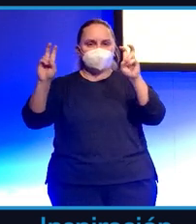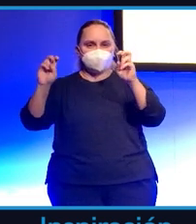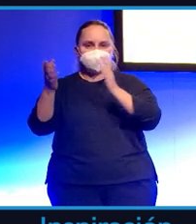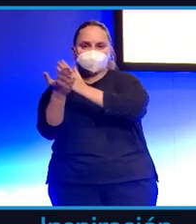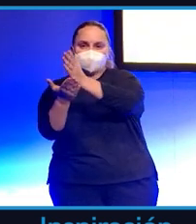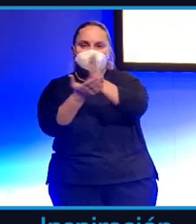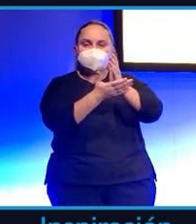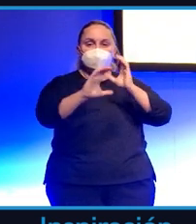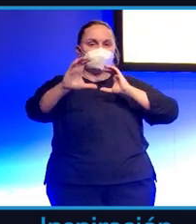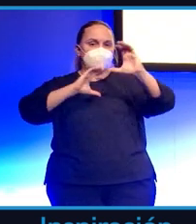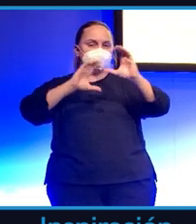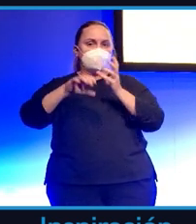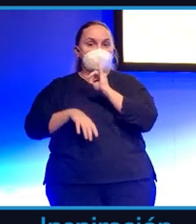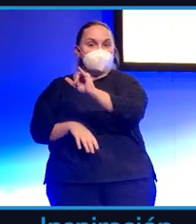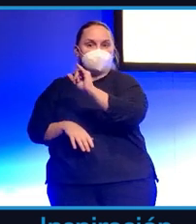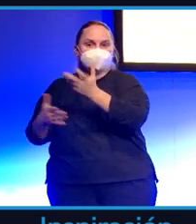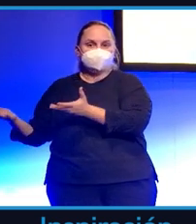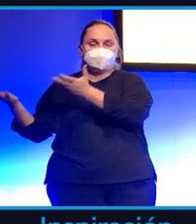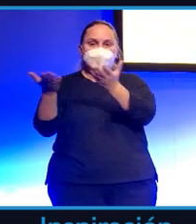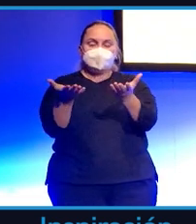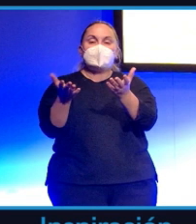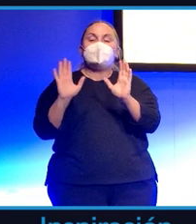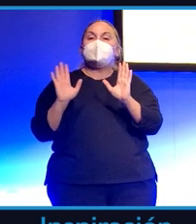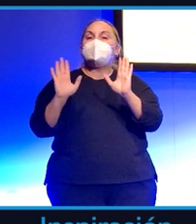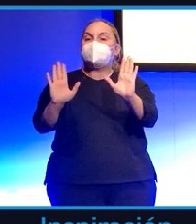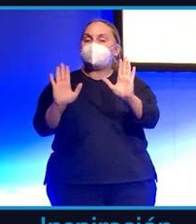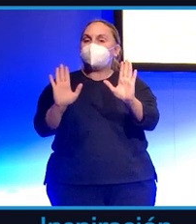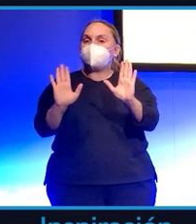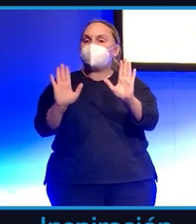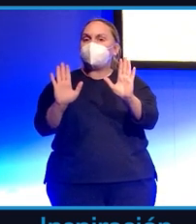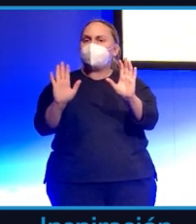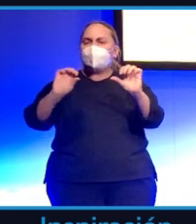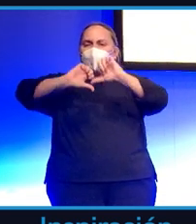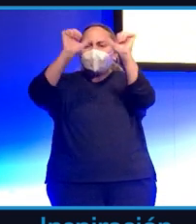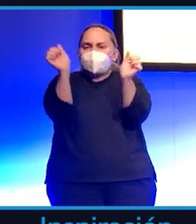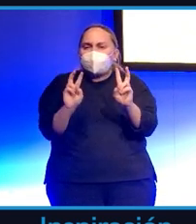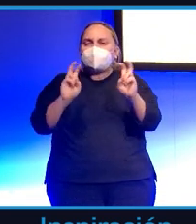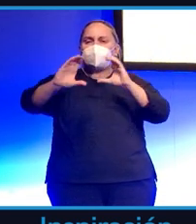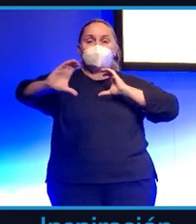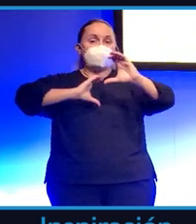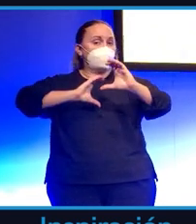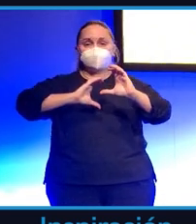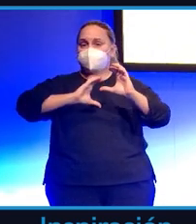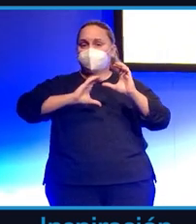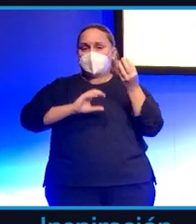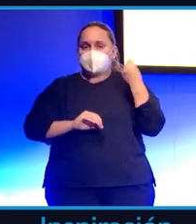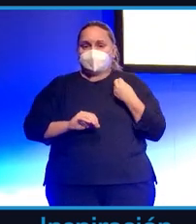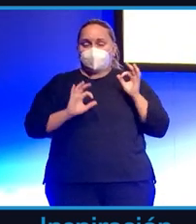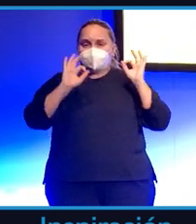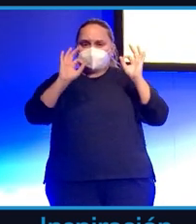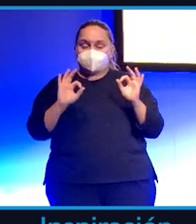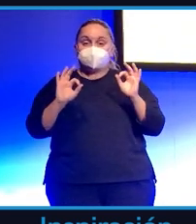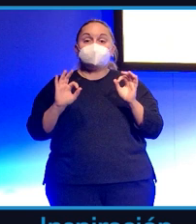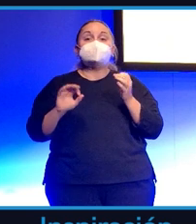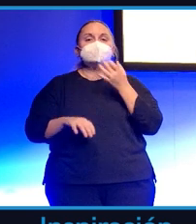nuevas maneras de comunicar, pero intrínsecamente no hay una nueva manera de comunicación. Yo aquí seguramente debatiría con